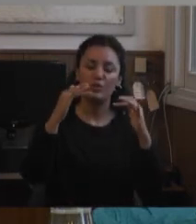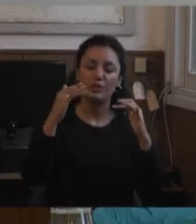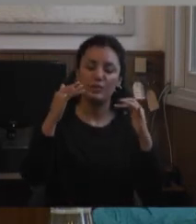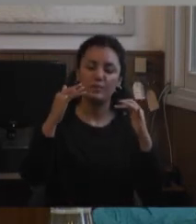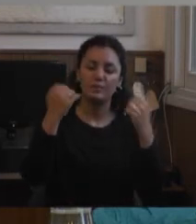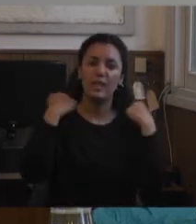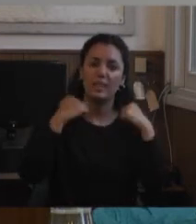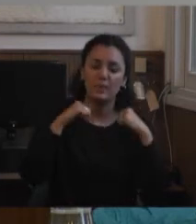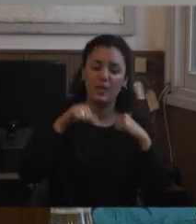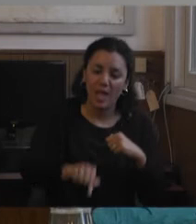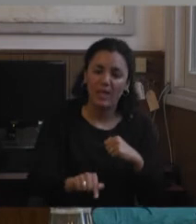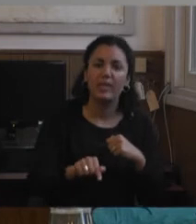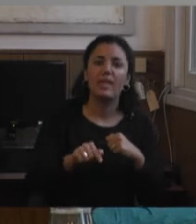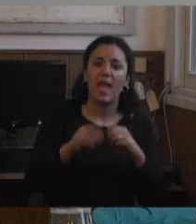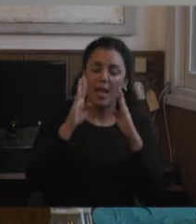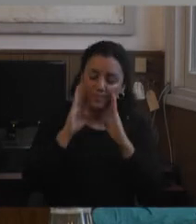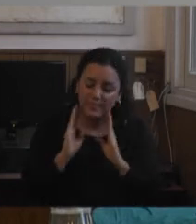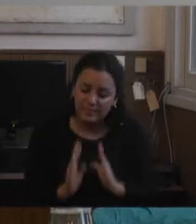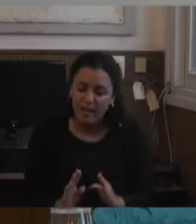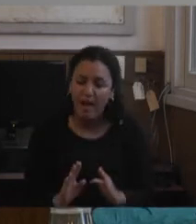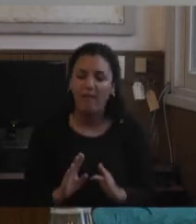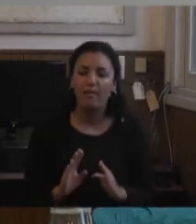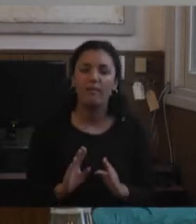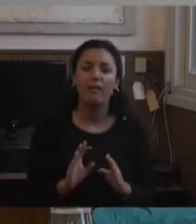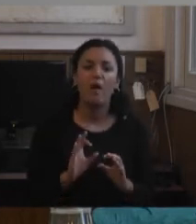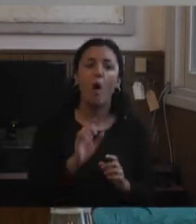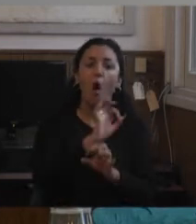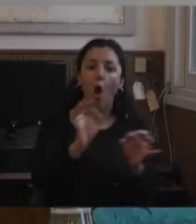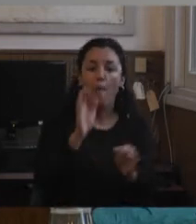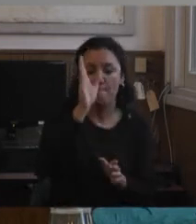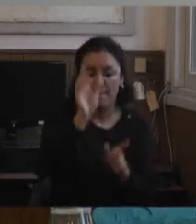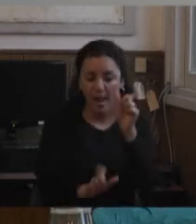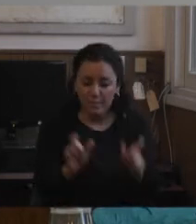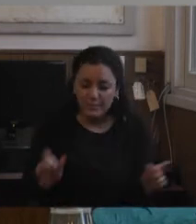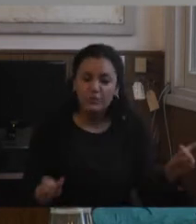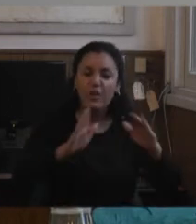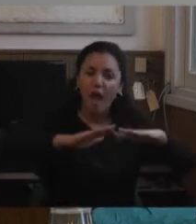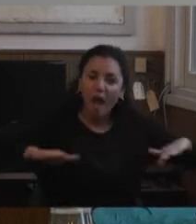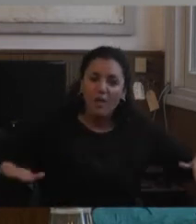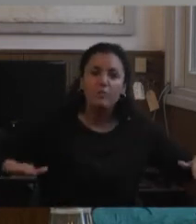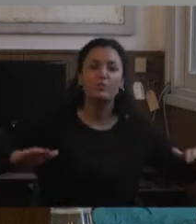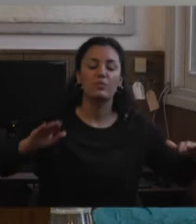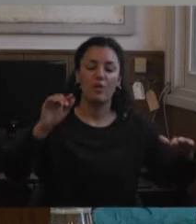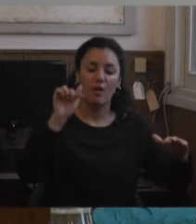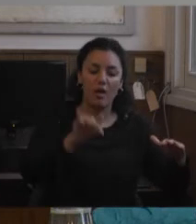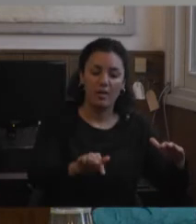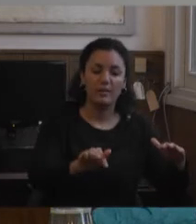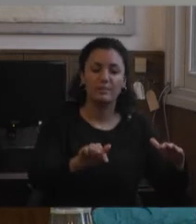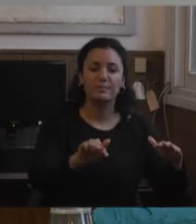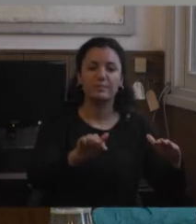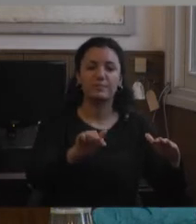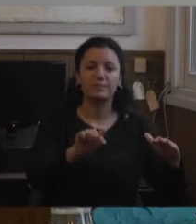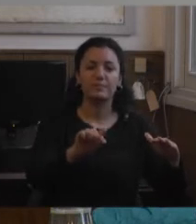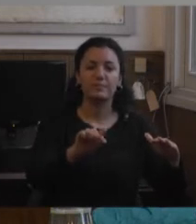diferentes profesorados. Educación física para alumnos con necesidades educativas especiales, están los paraolímpicos, los torneos